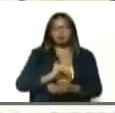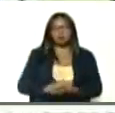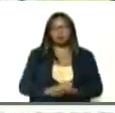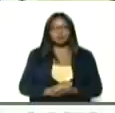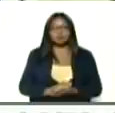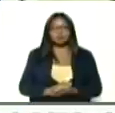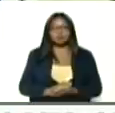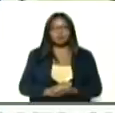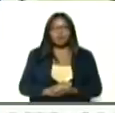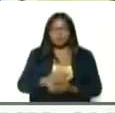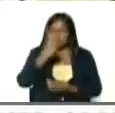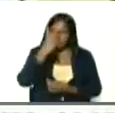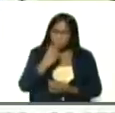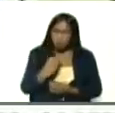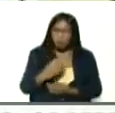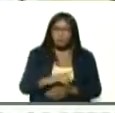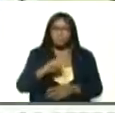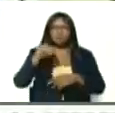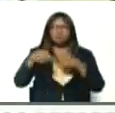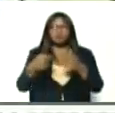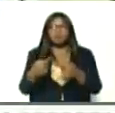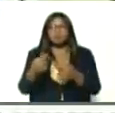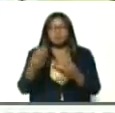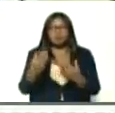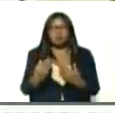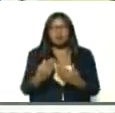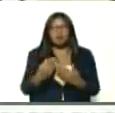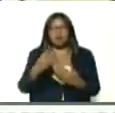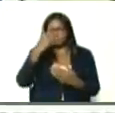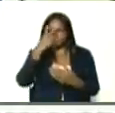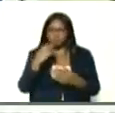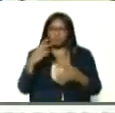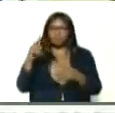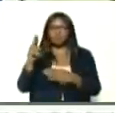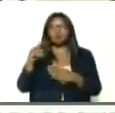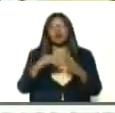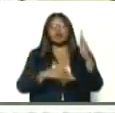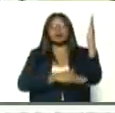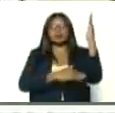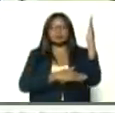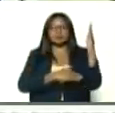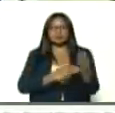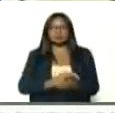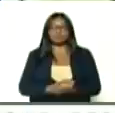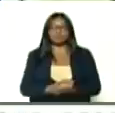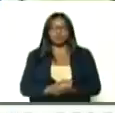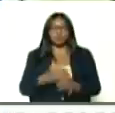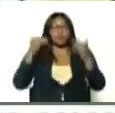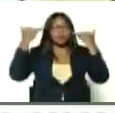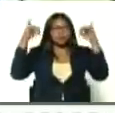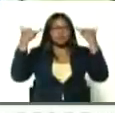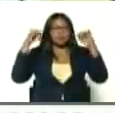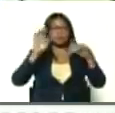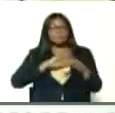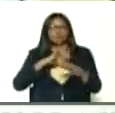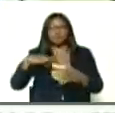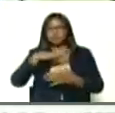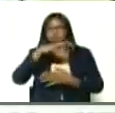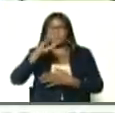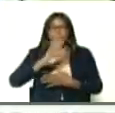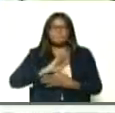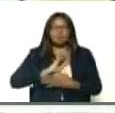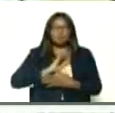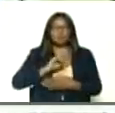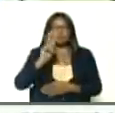próximamente, vendrá la beatificación, de José Gregorio Hernández, y será una fiesta espiritual, del